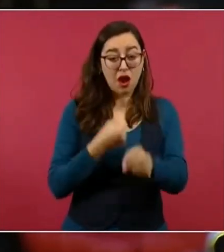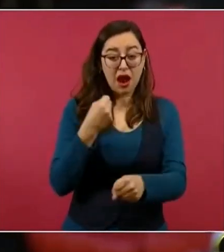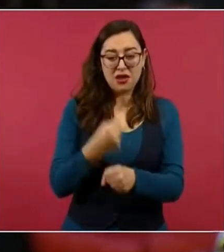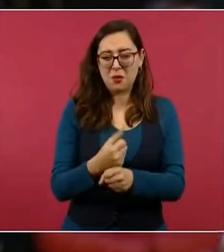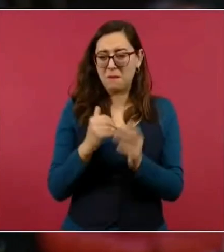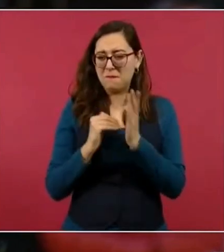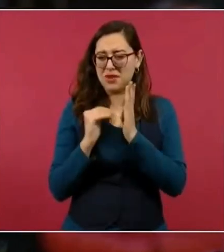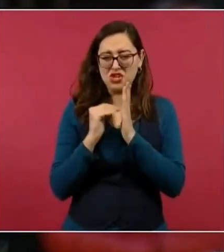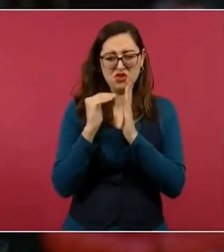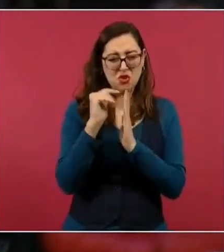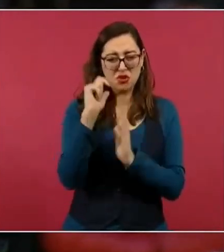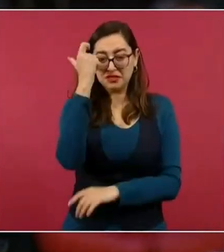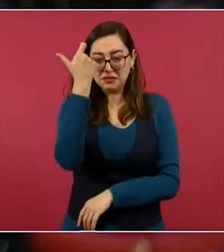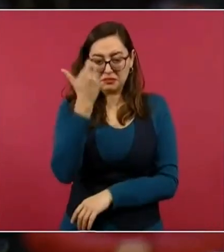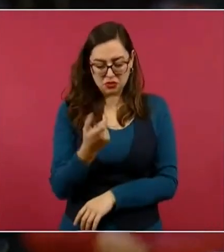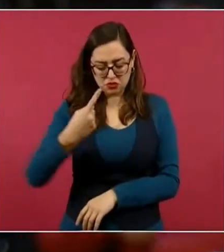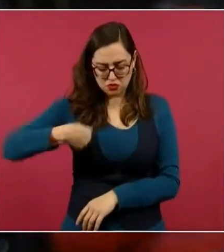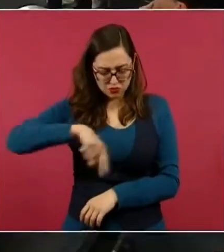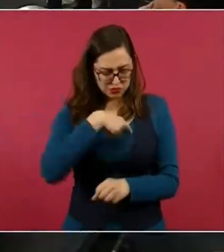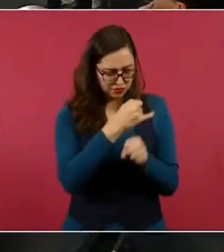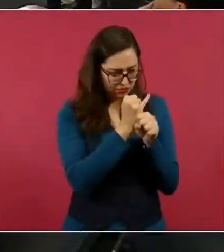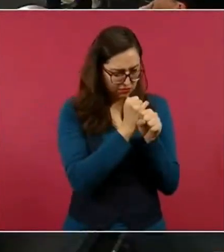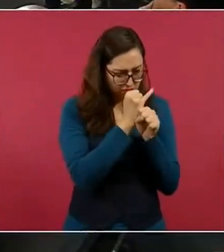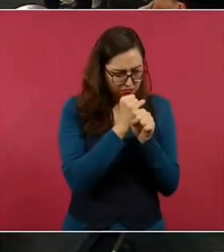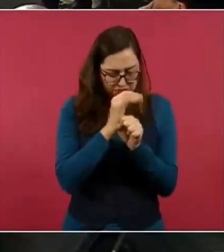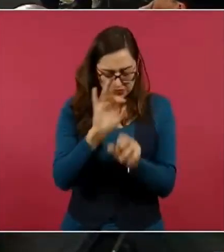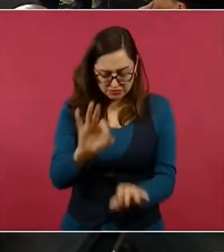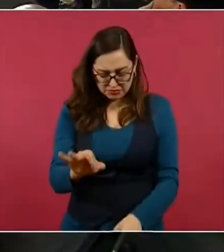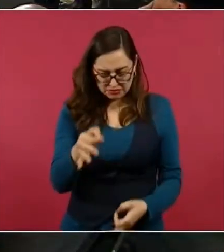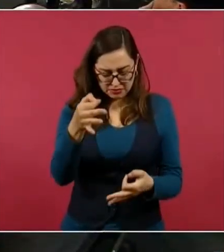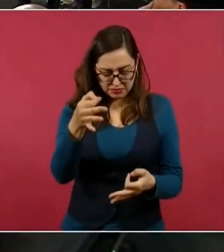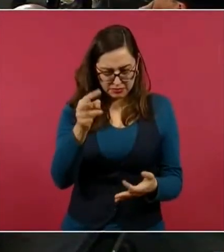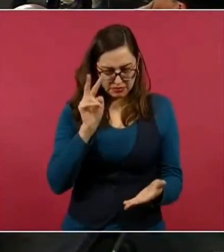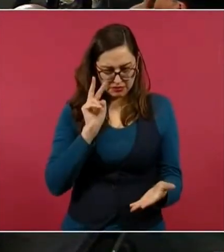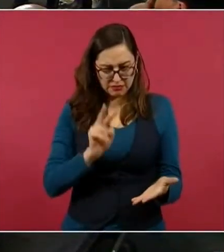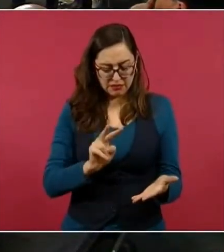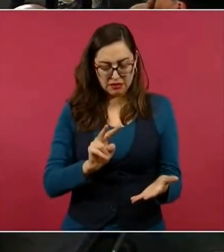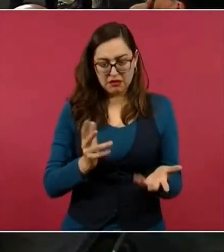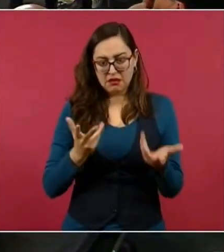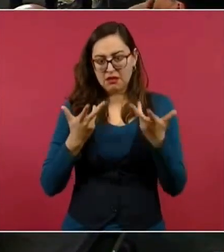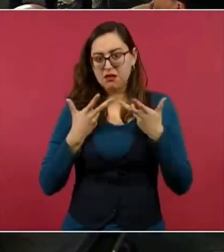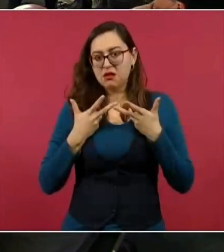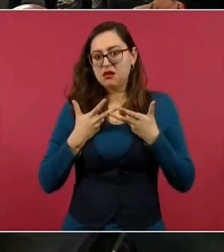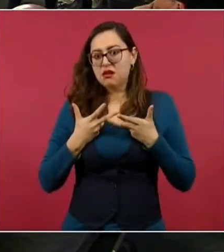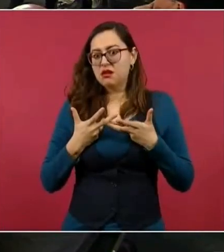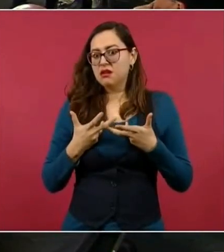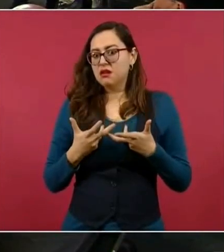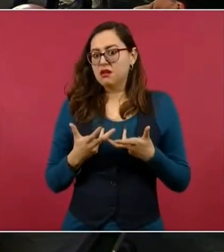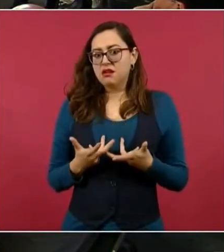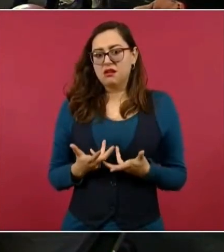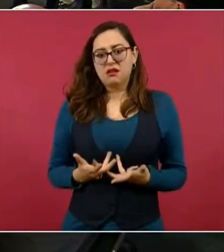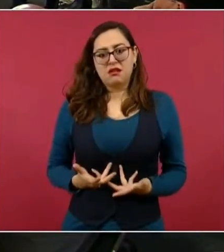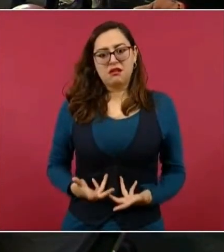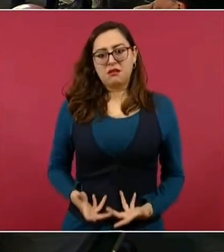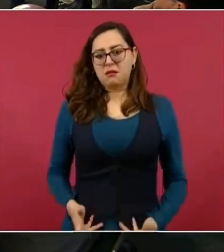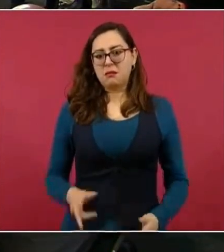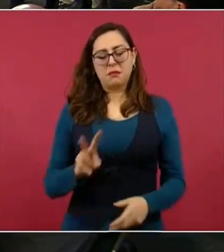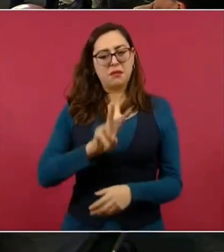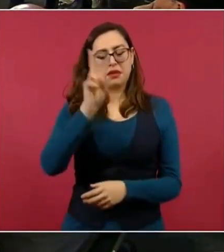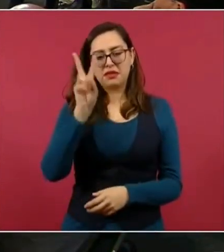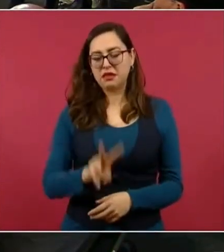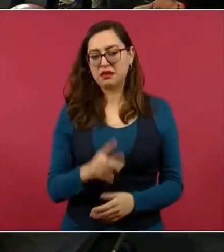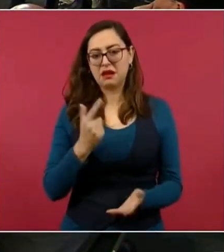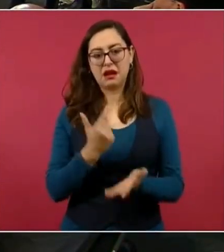Encontramos entre todos estos papeles, pues uno que es realmente indignante, una solicitud de acuerdo de administración para una bolsa